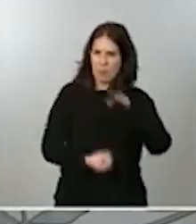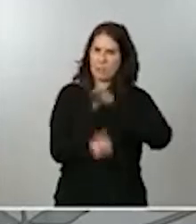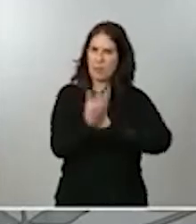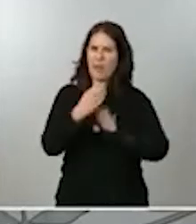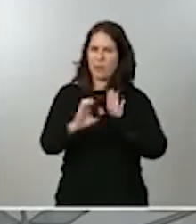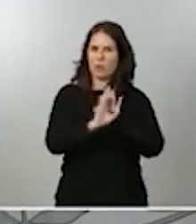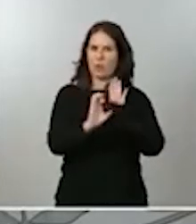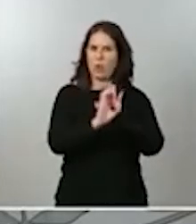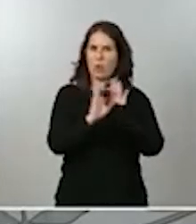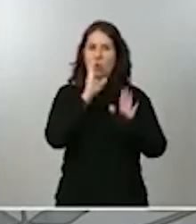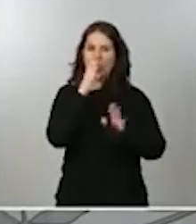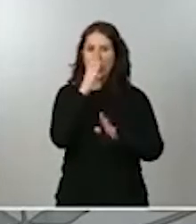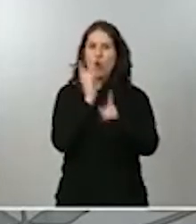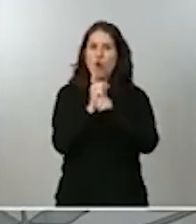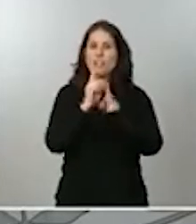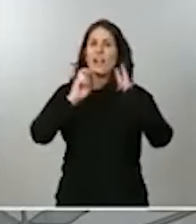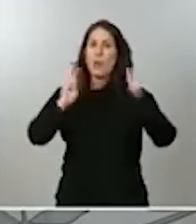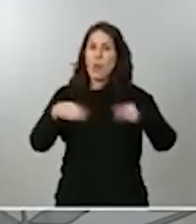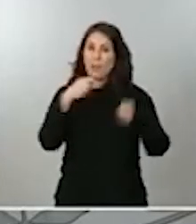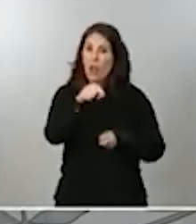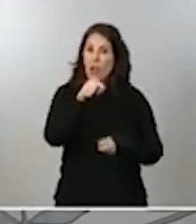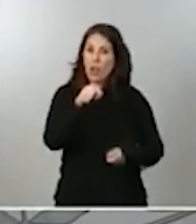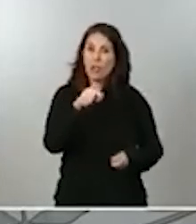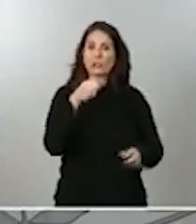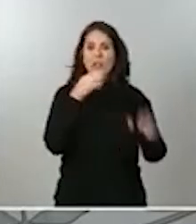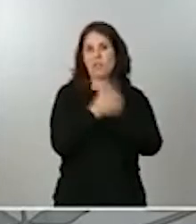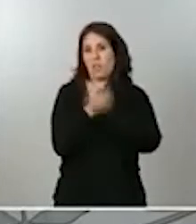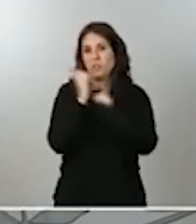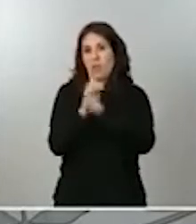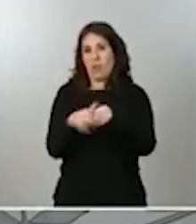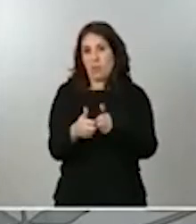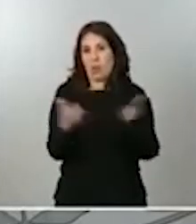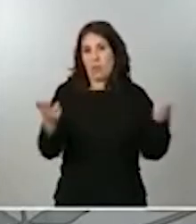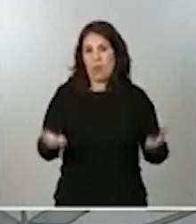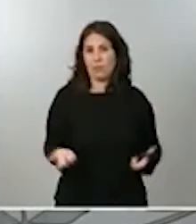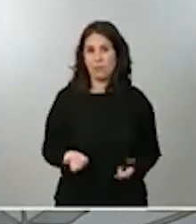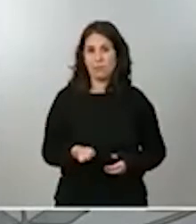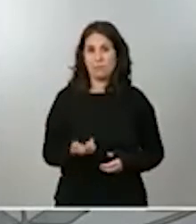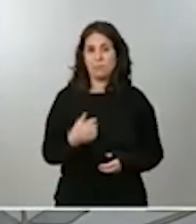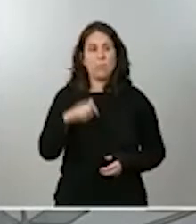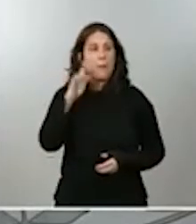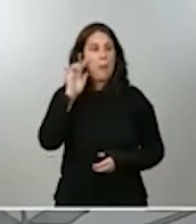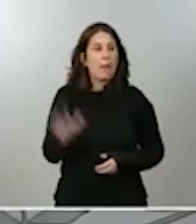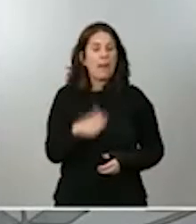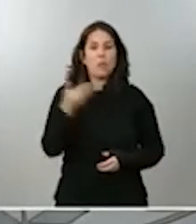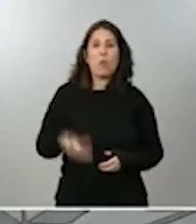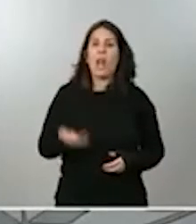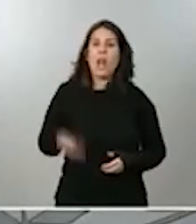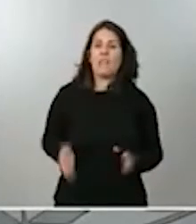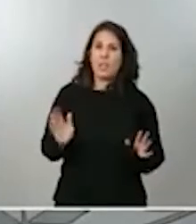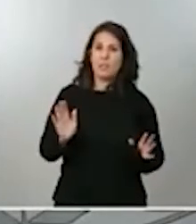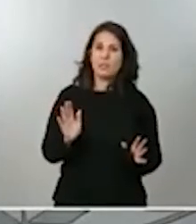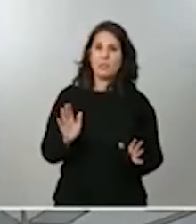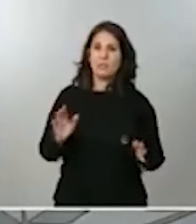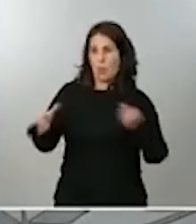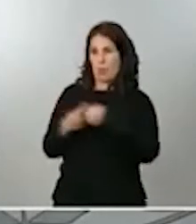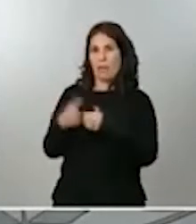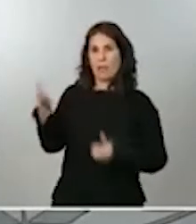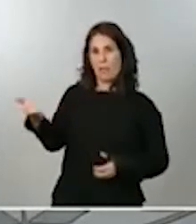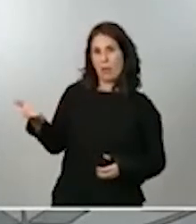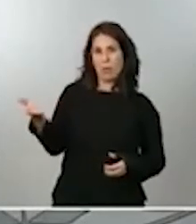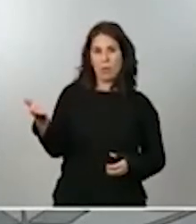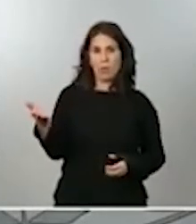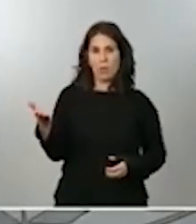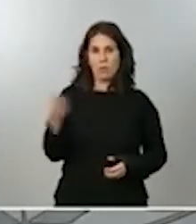renovación significaría estar contra la propia democracia. Y esto me parece muy grave para un partido que es el principal de la